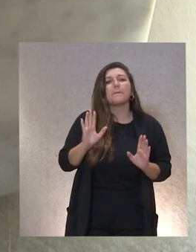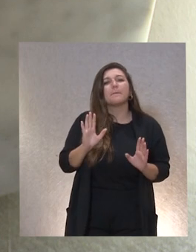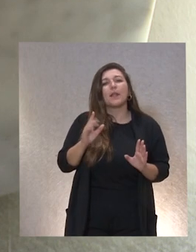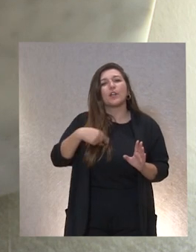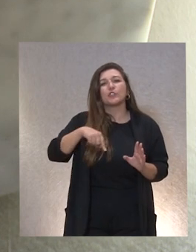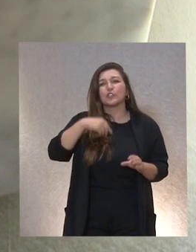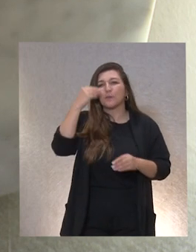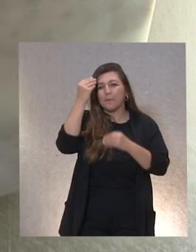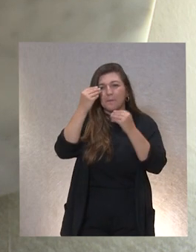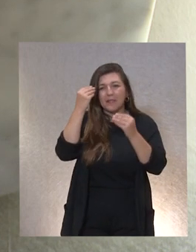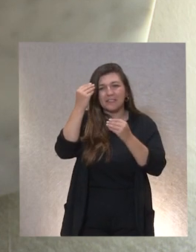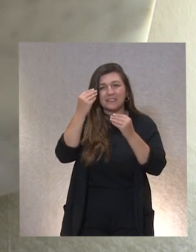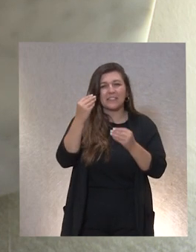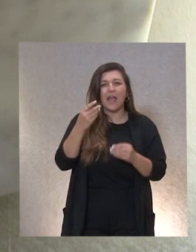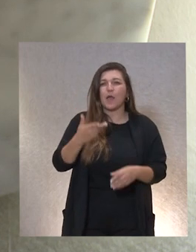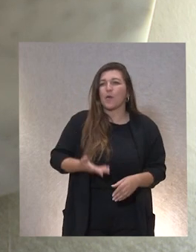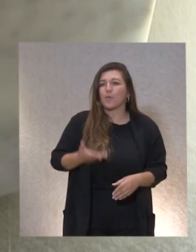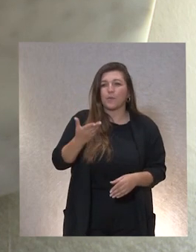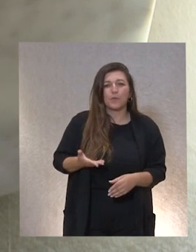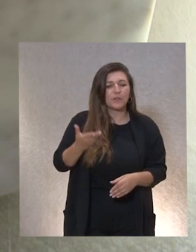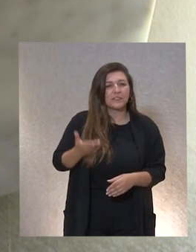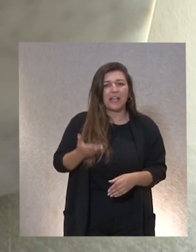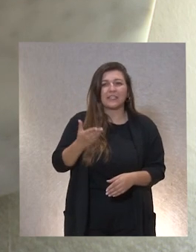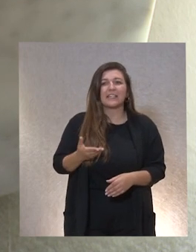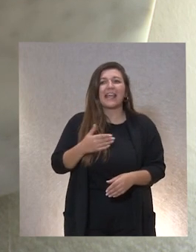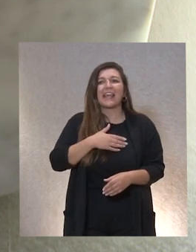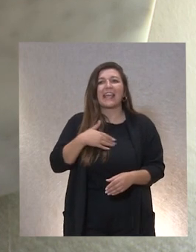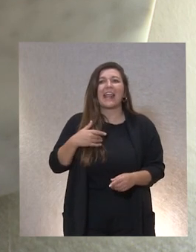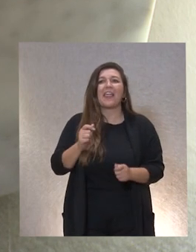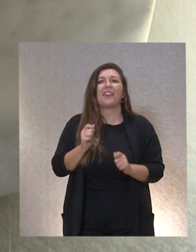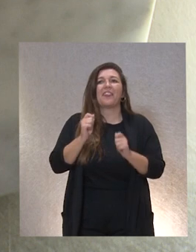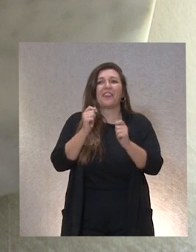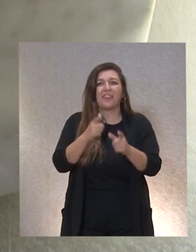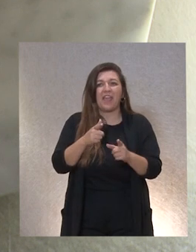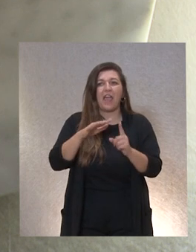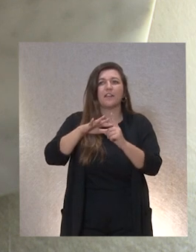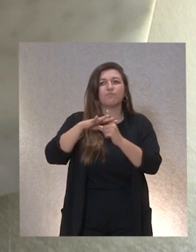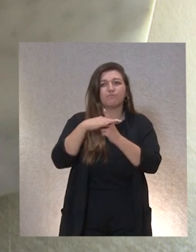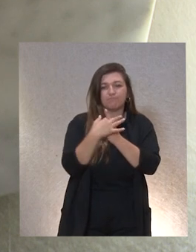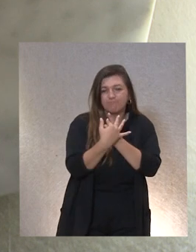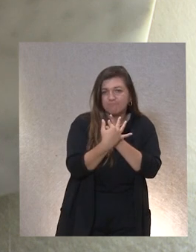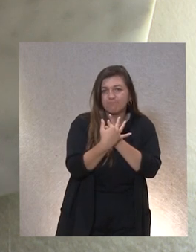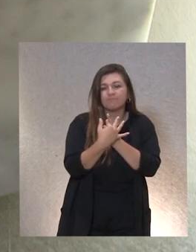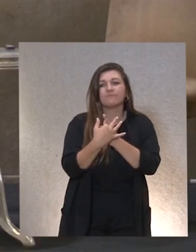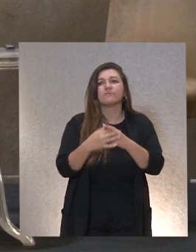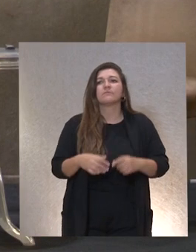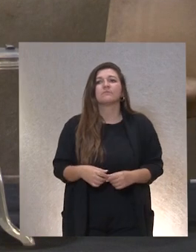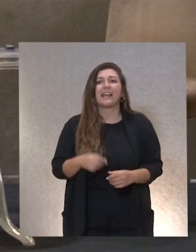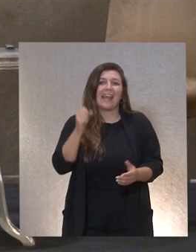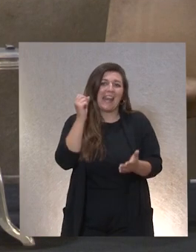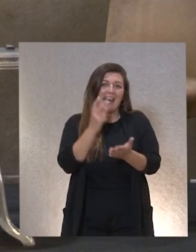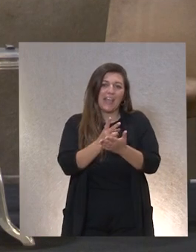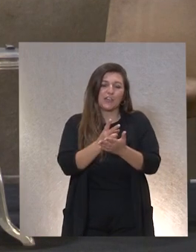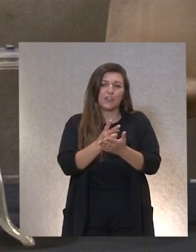creído tan fundamental como para darle una contextualización en uno de los retos que todos